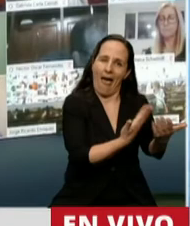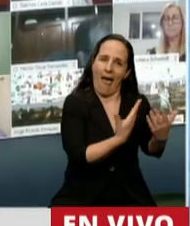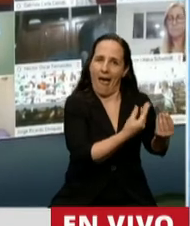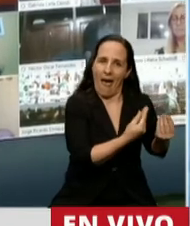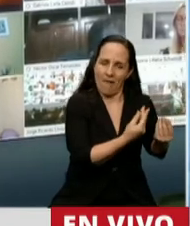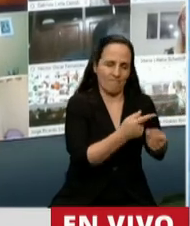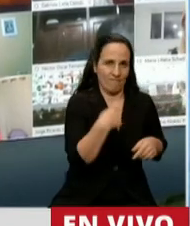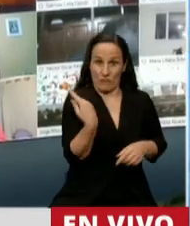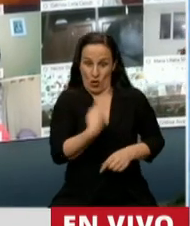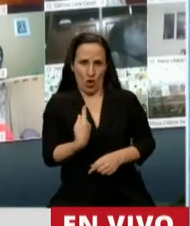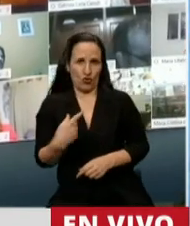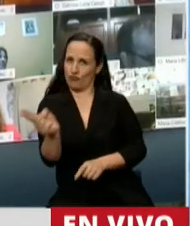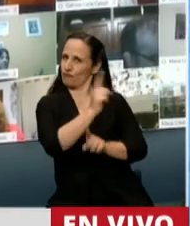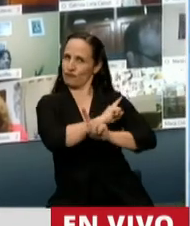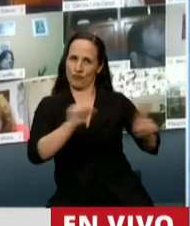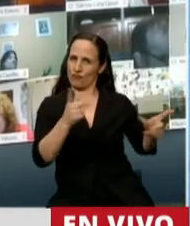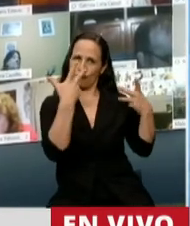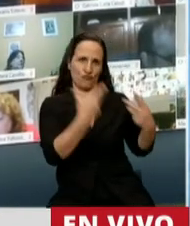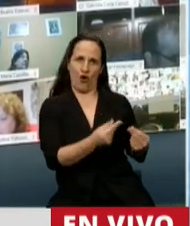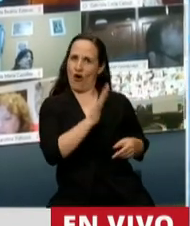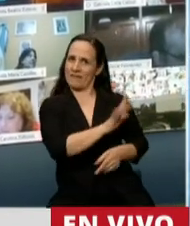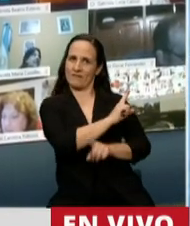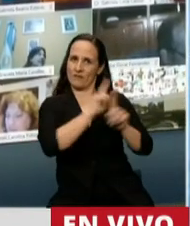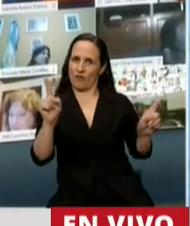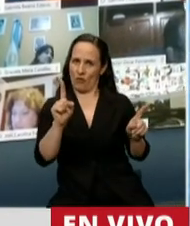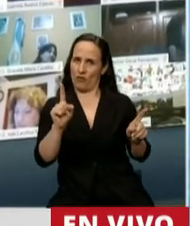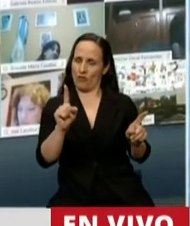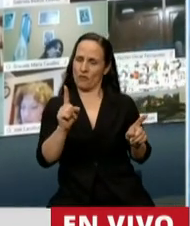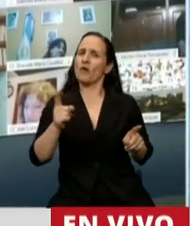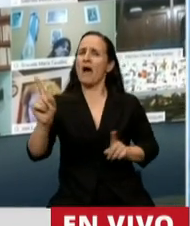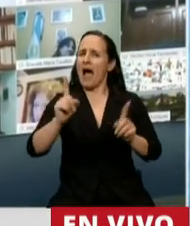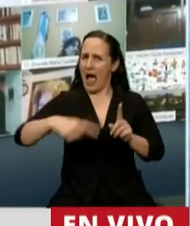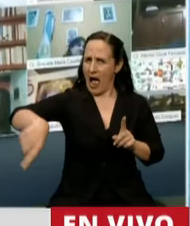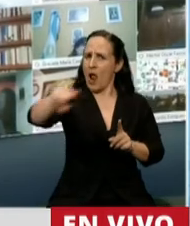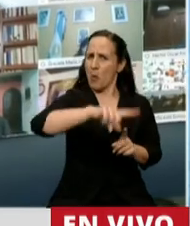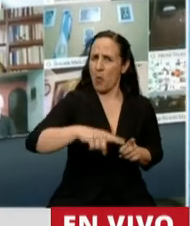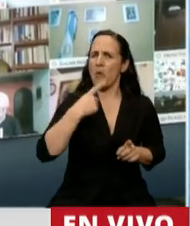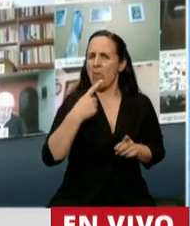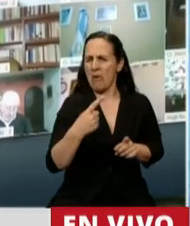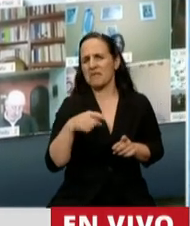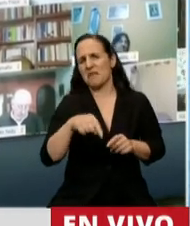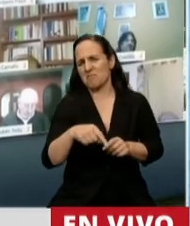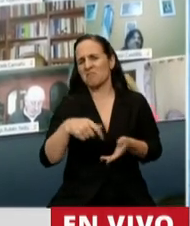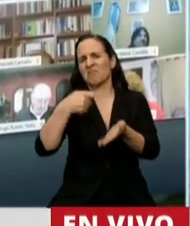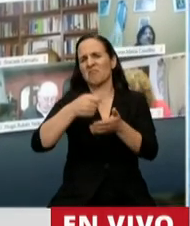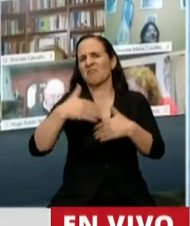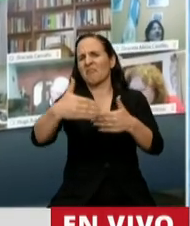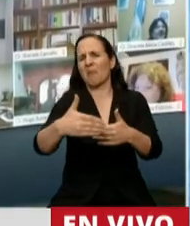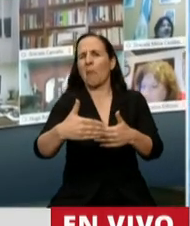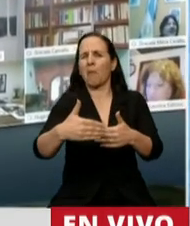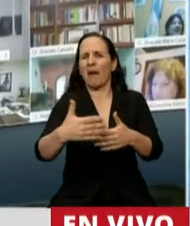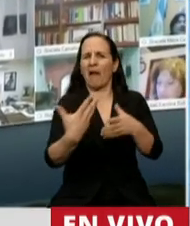puñado de privilegiados. Hoy, señor Presidente, algunos hablan de que esta moratoria es una ley a la medida de una empresa.